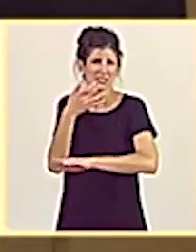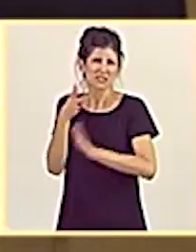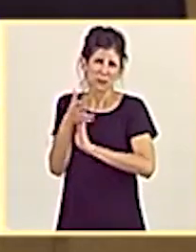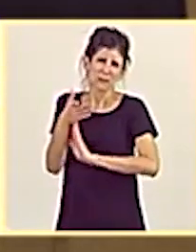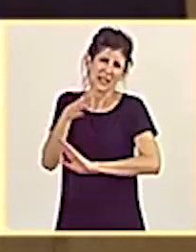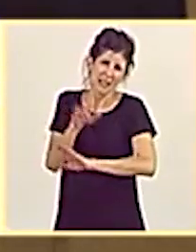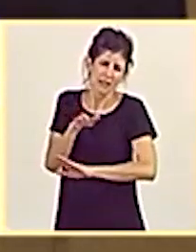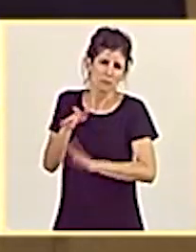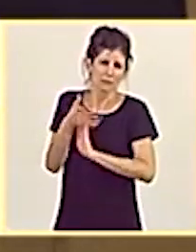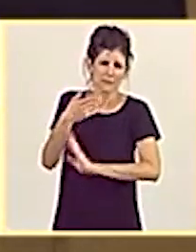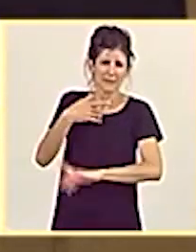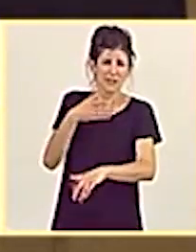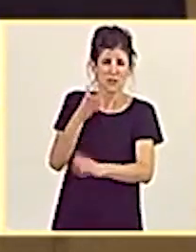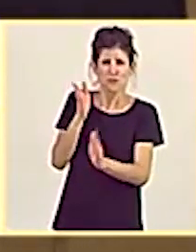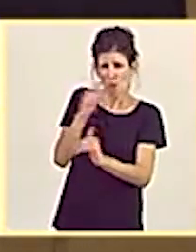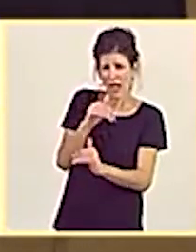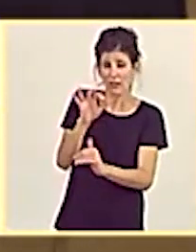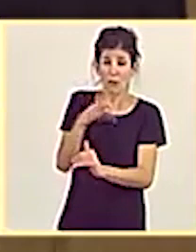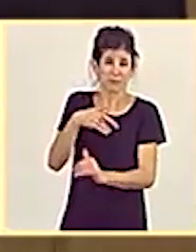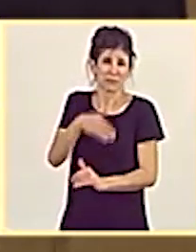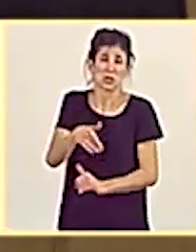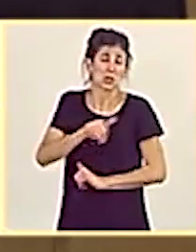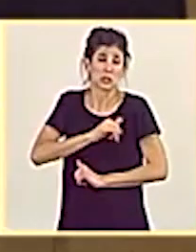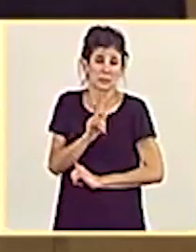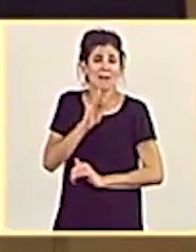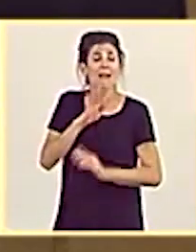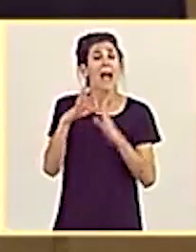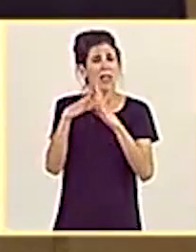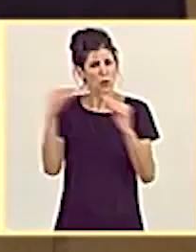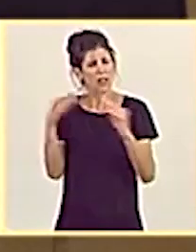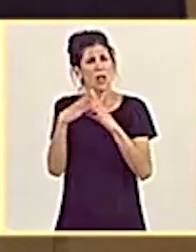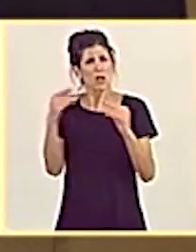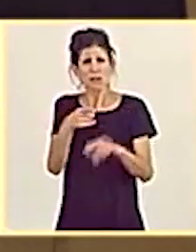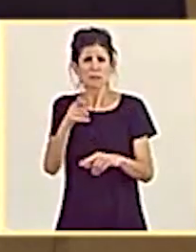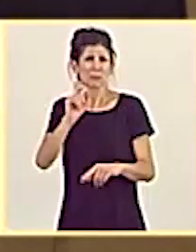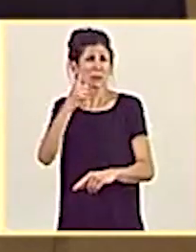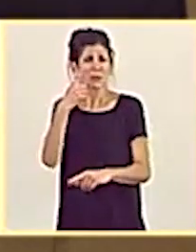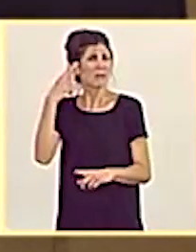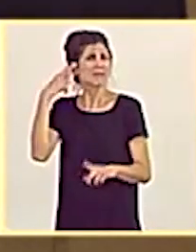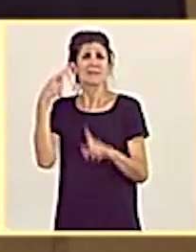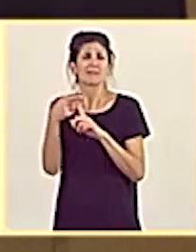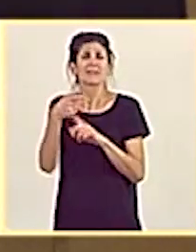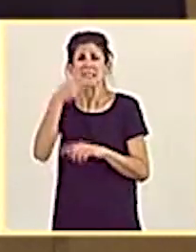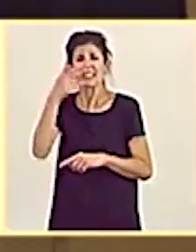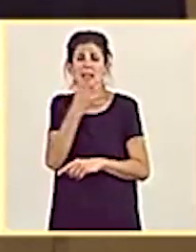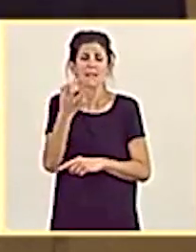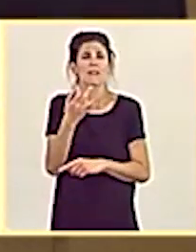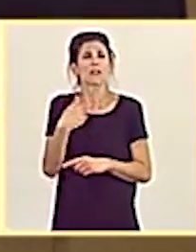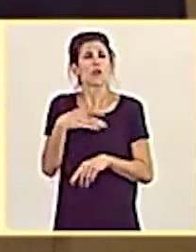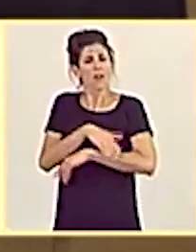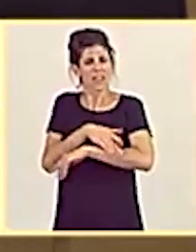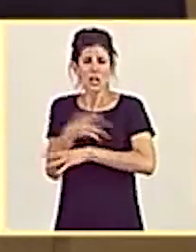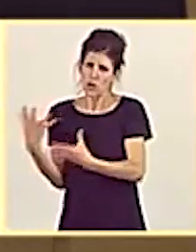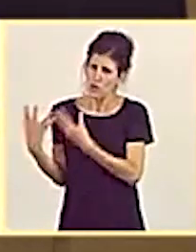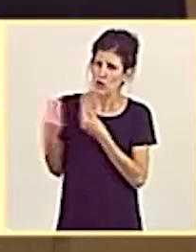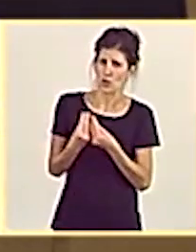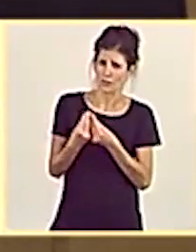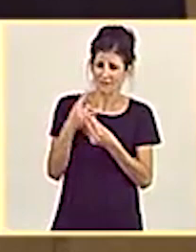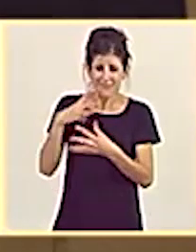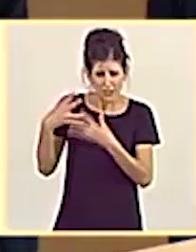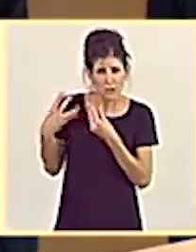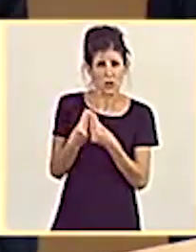le espera. Andalucía debería ser la primera interesada en ponerse al lado del Gobierno, a su lado,